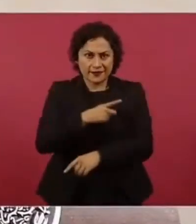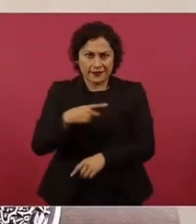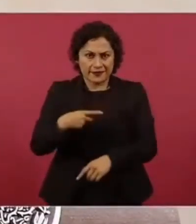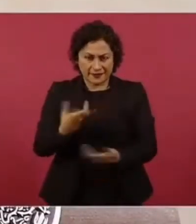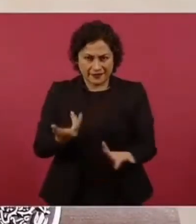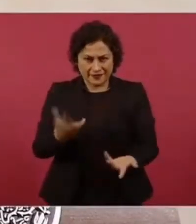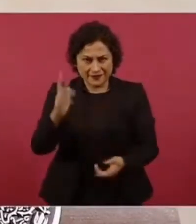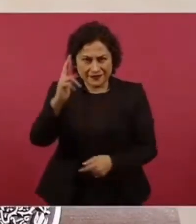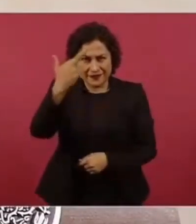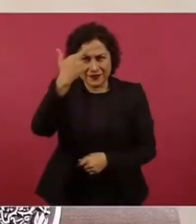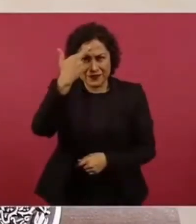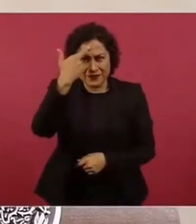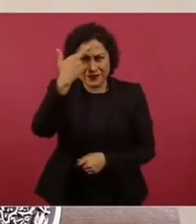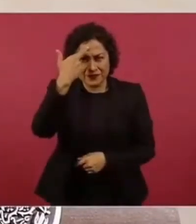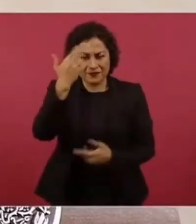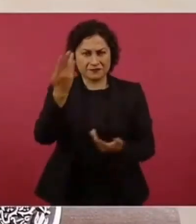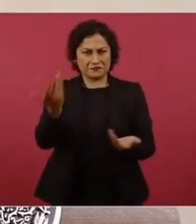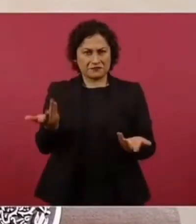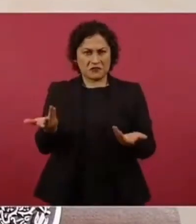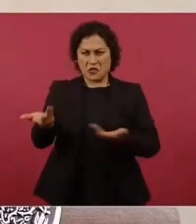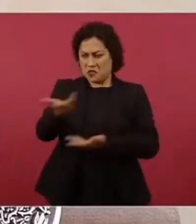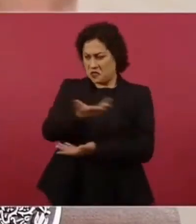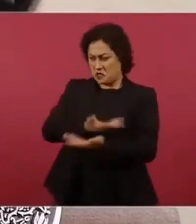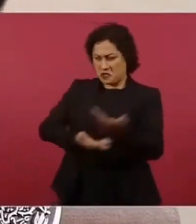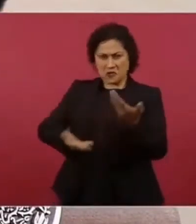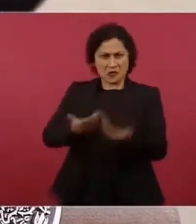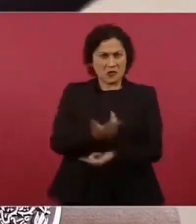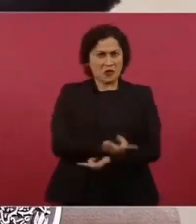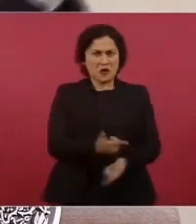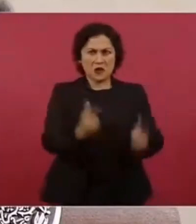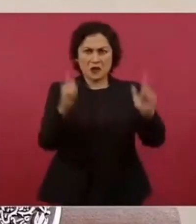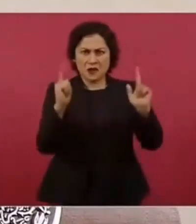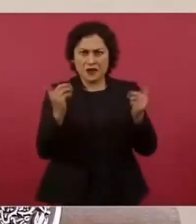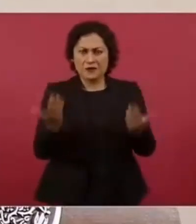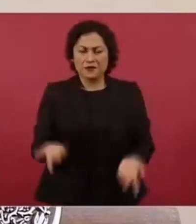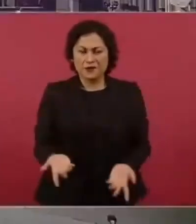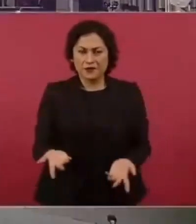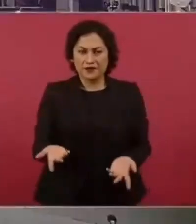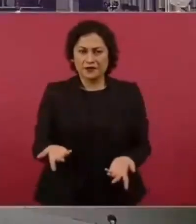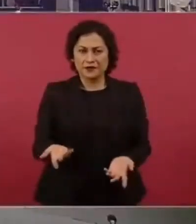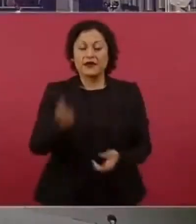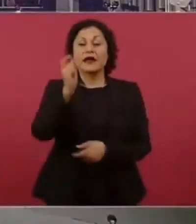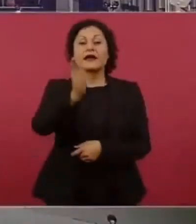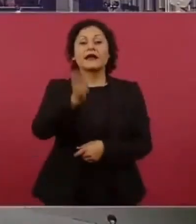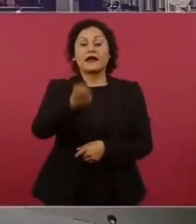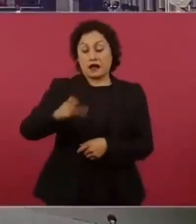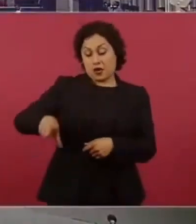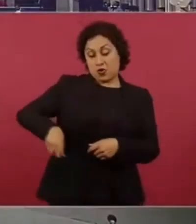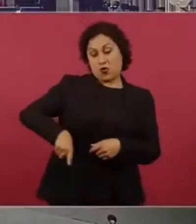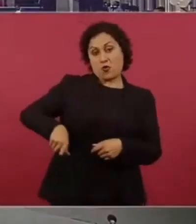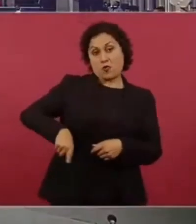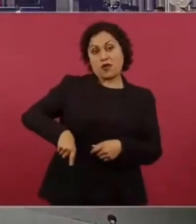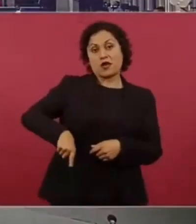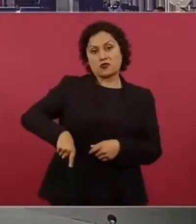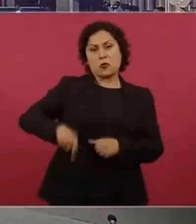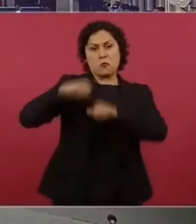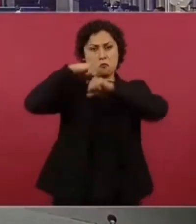Y competencia. El hecho de que el gobierno tenga una plataforma digital